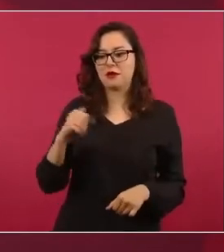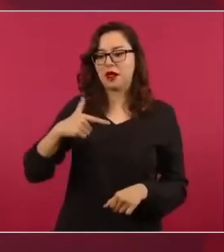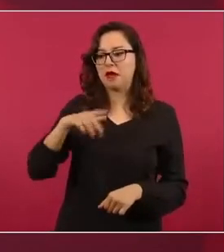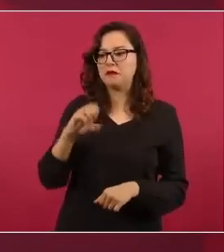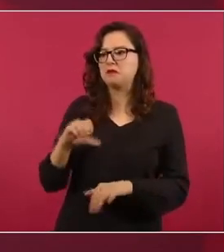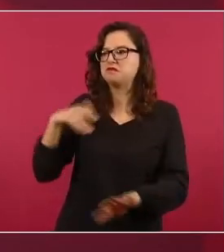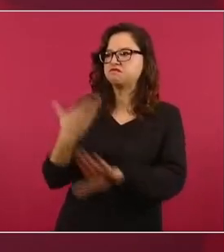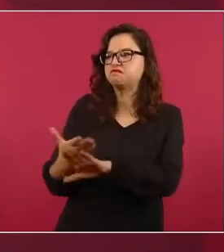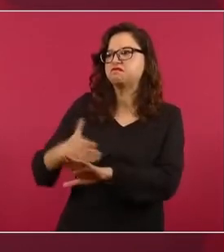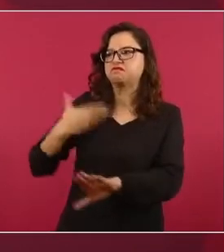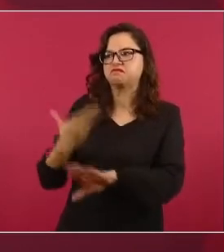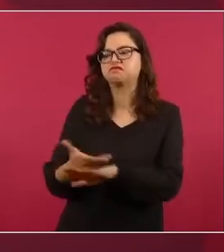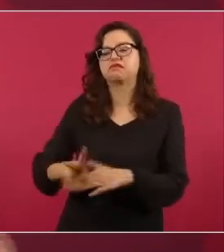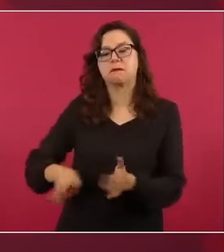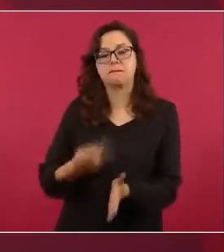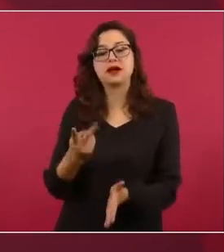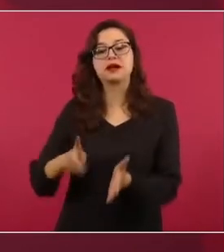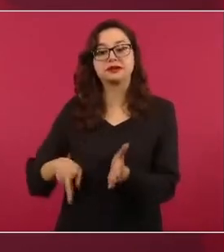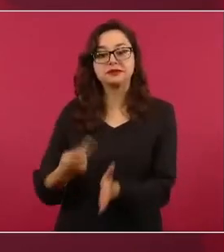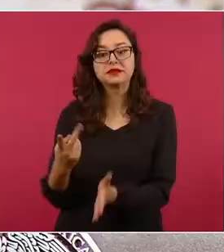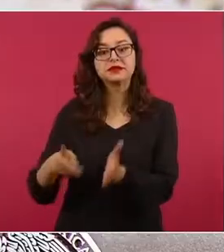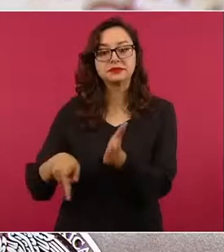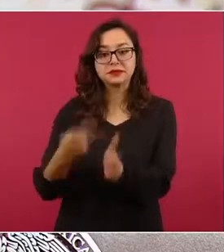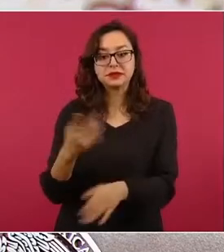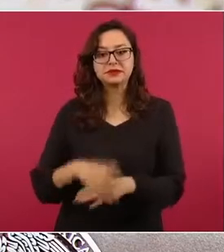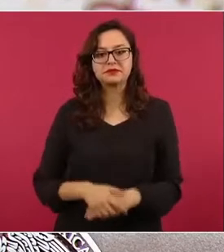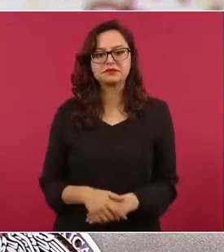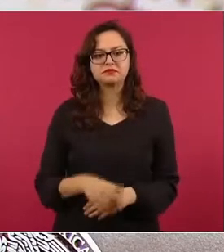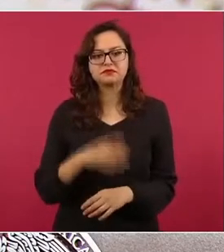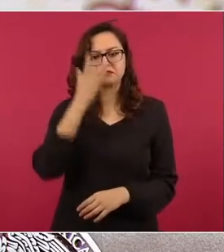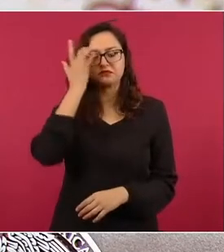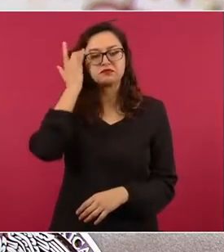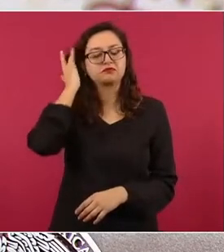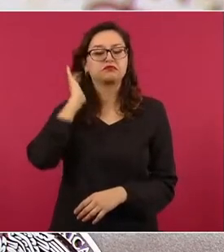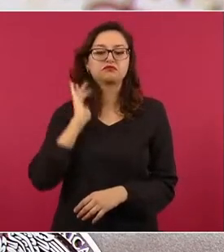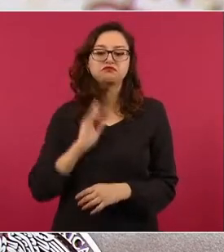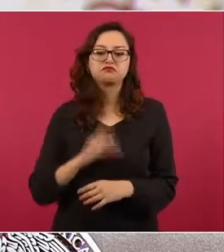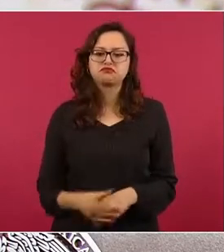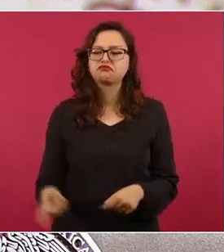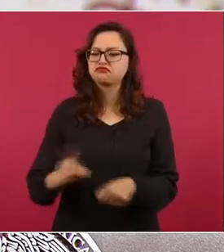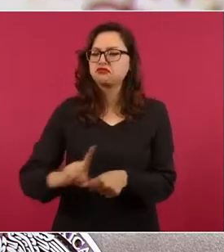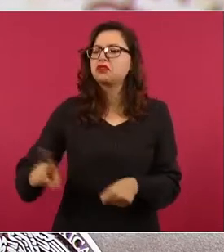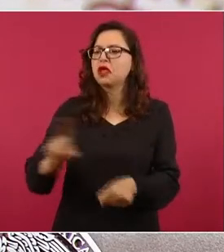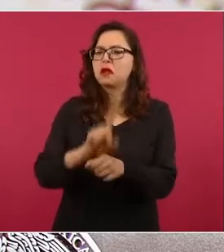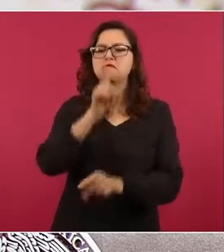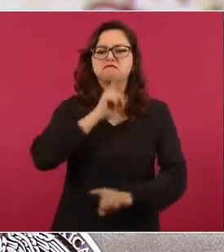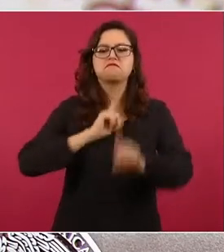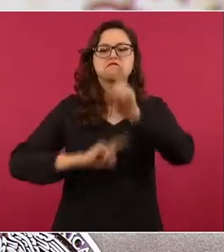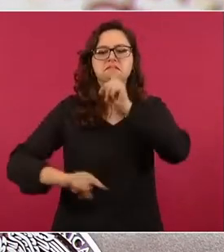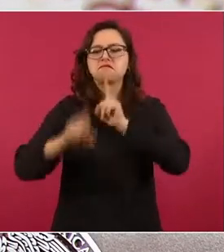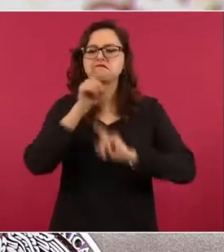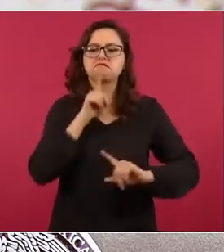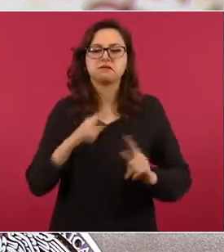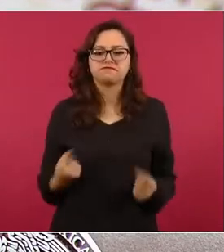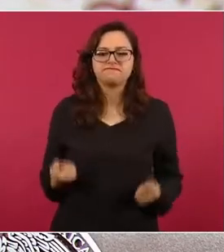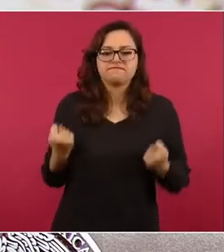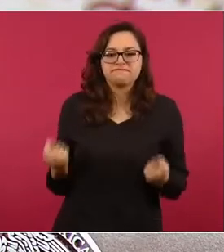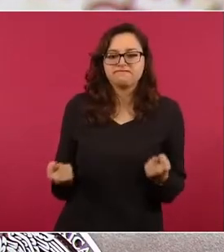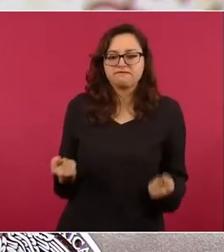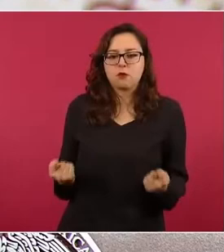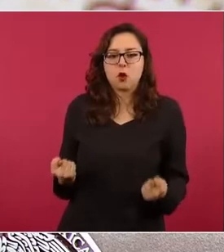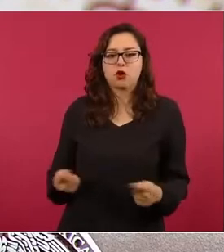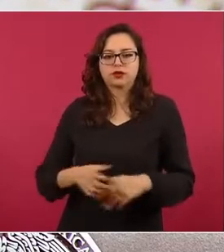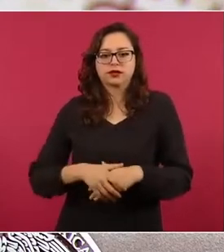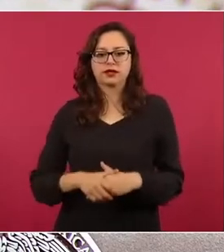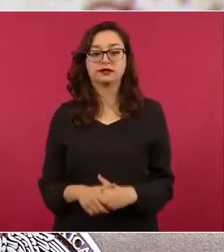Aunque para ello tenga que mentir, un día sí y el otro también. Así que este fin de